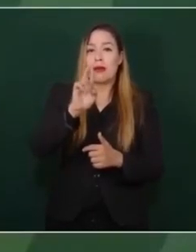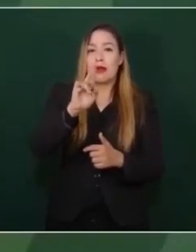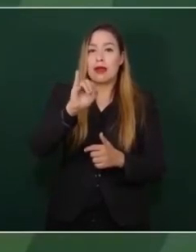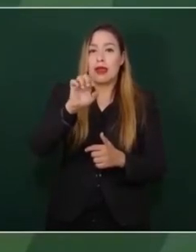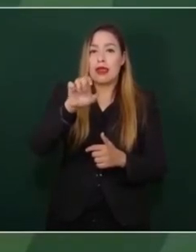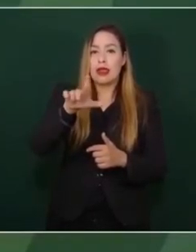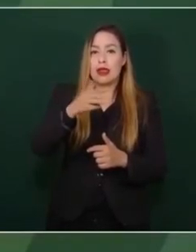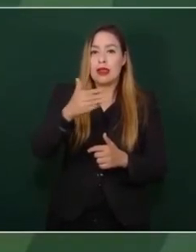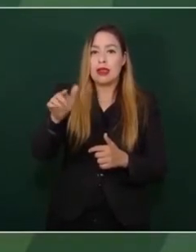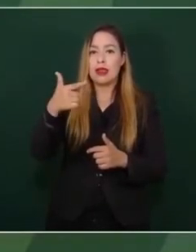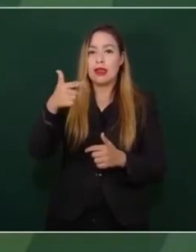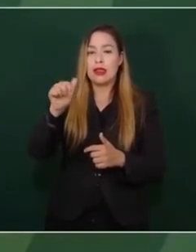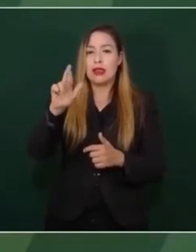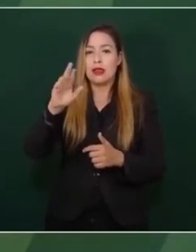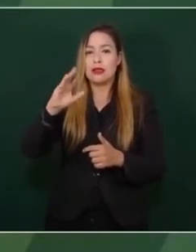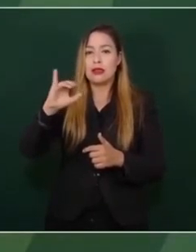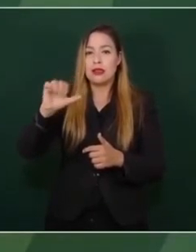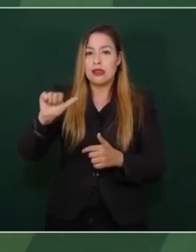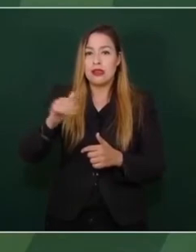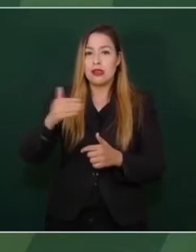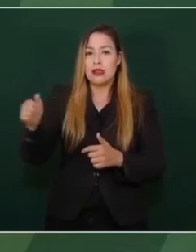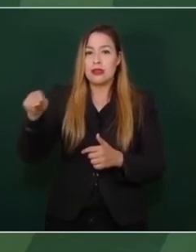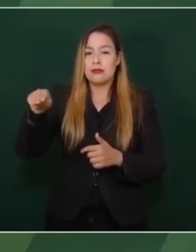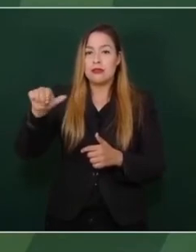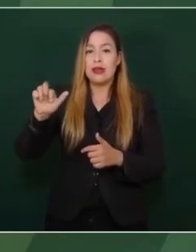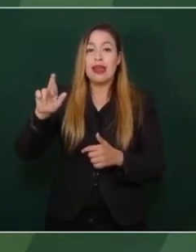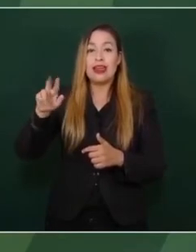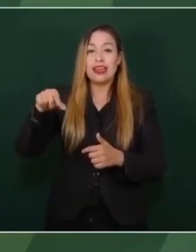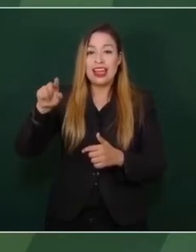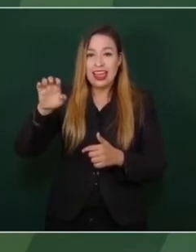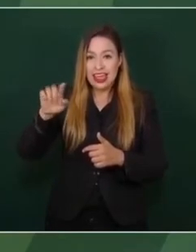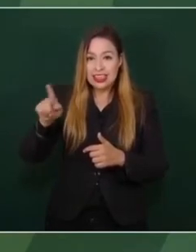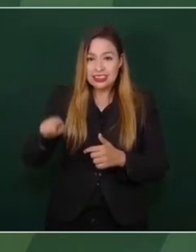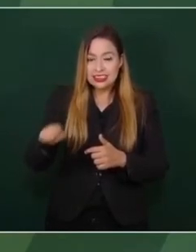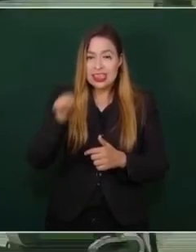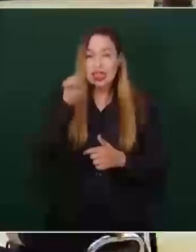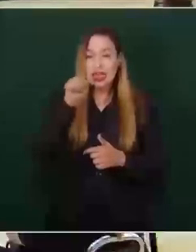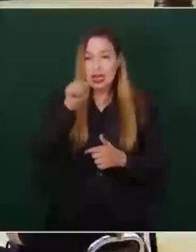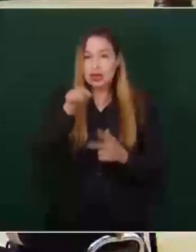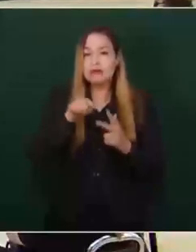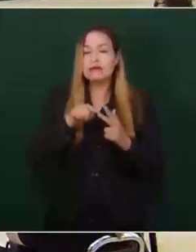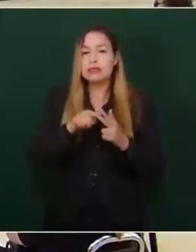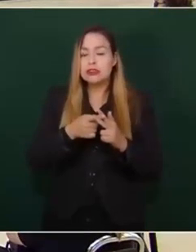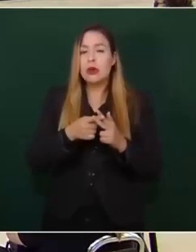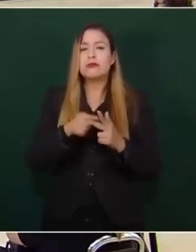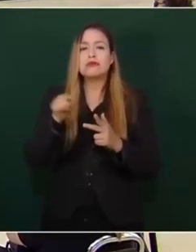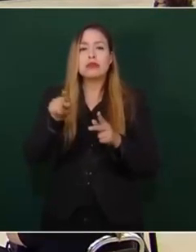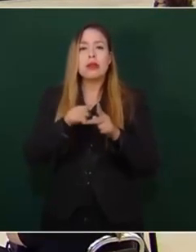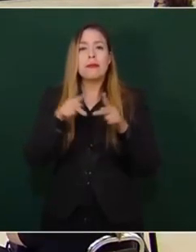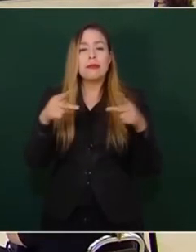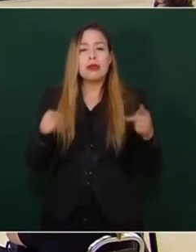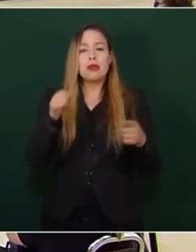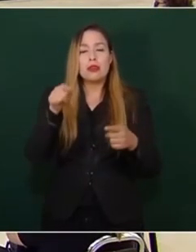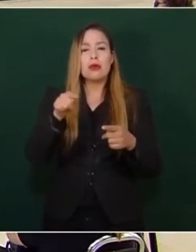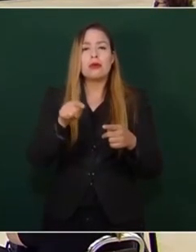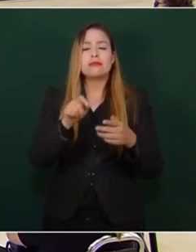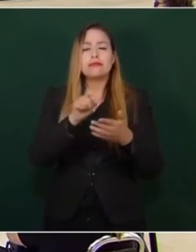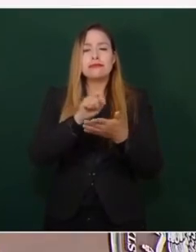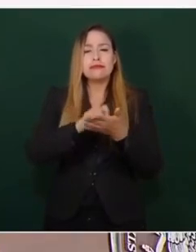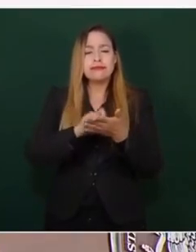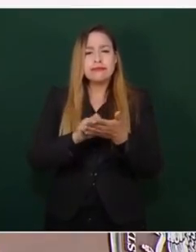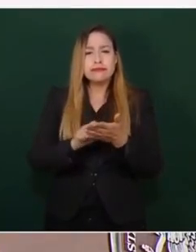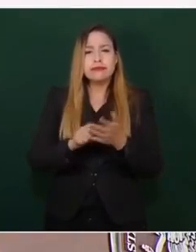Entonces, Orozco era caricaturista y una vez hizo una caricatura,